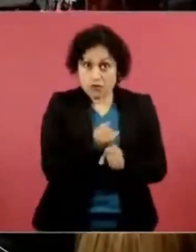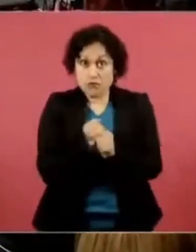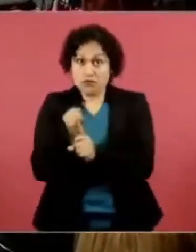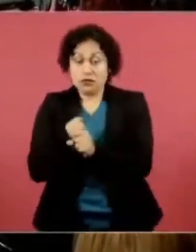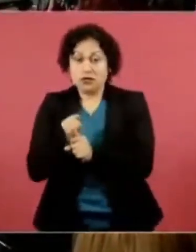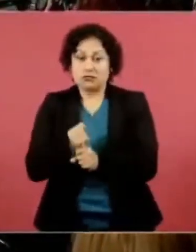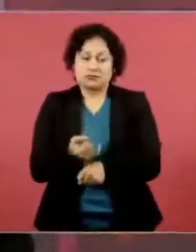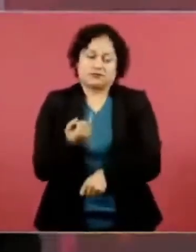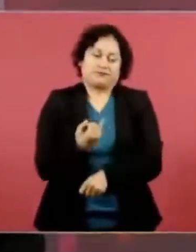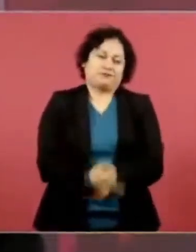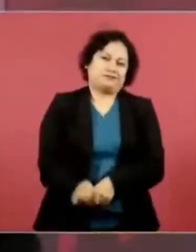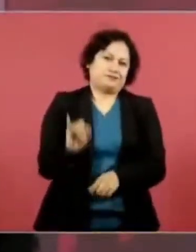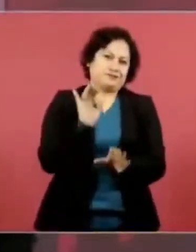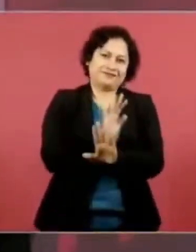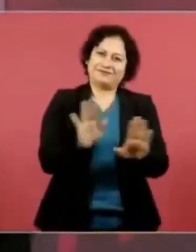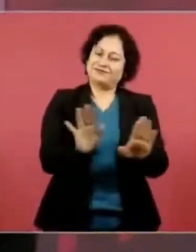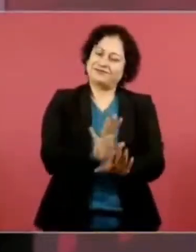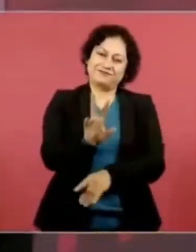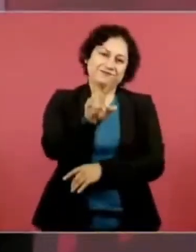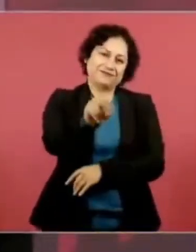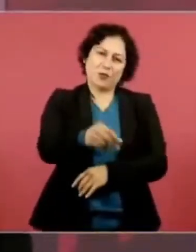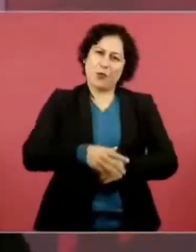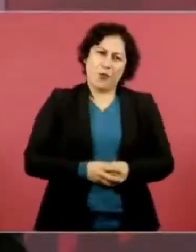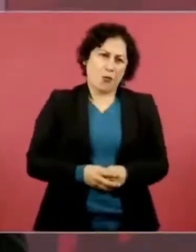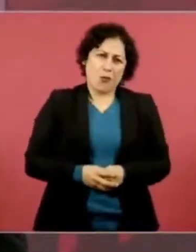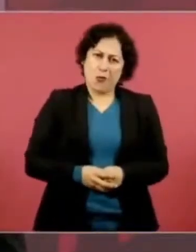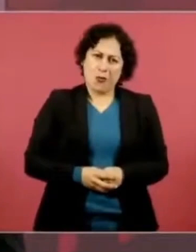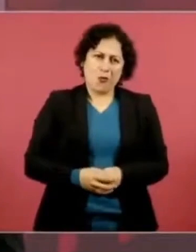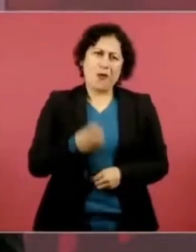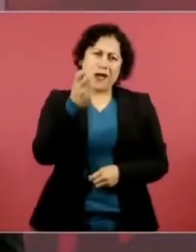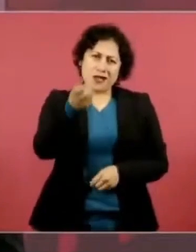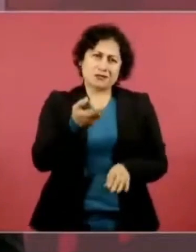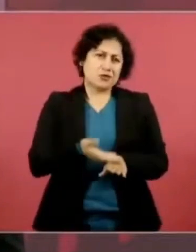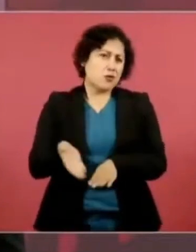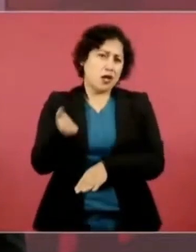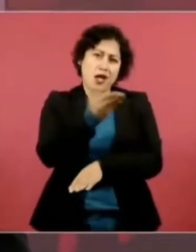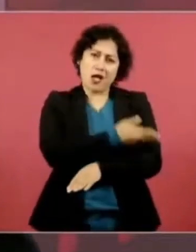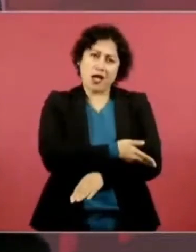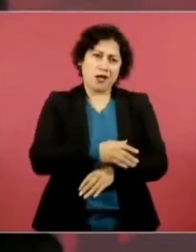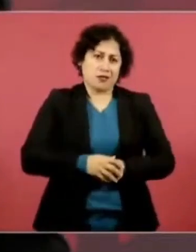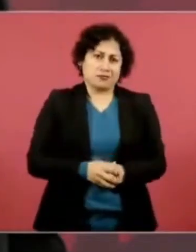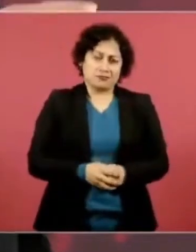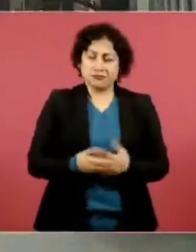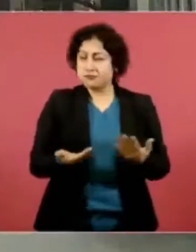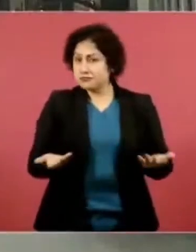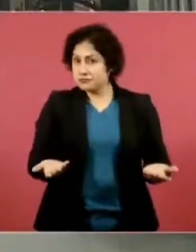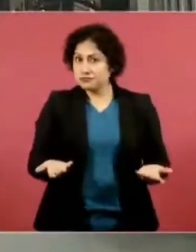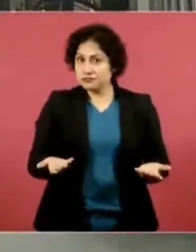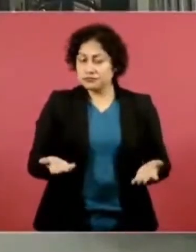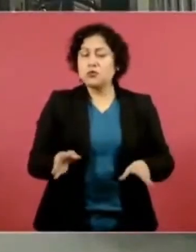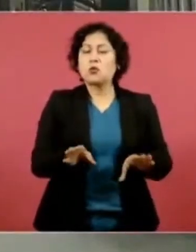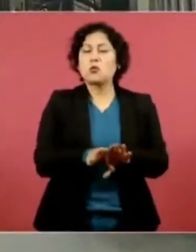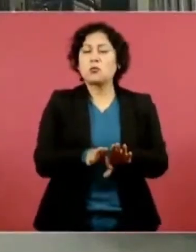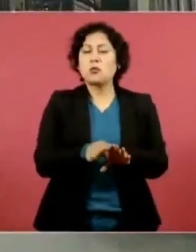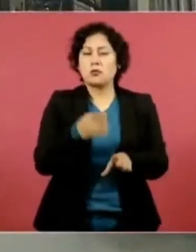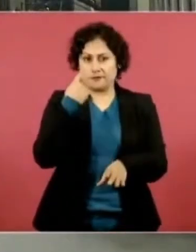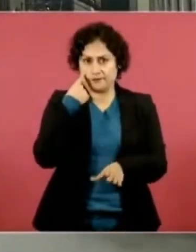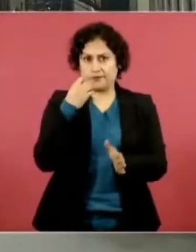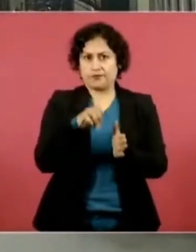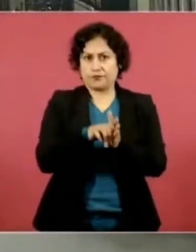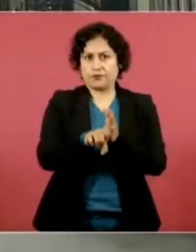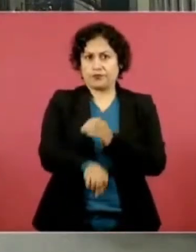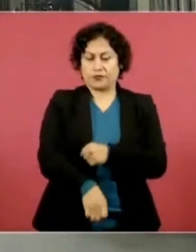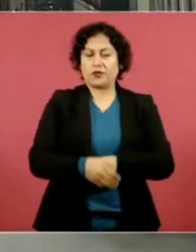O sea, pero, no, pues eso es lo que pasaba antes. ¿Cómo se constituían los consejos